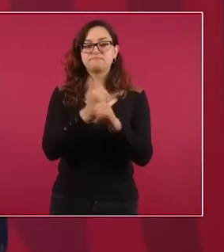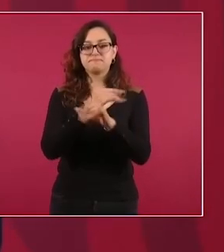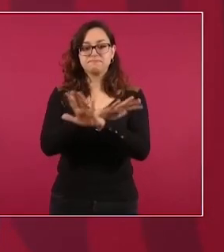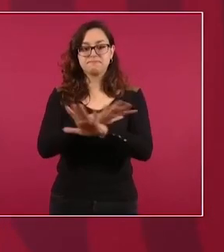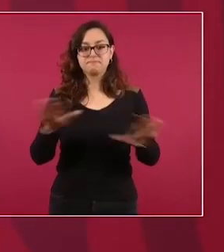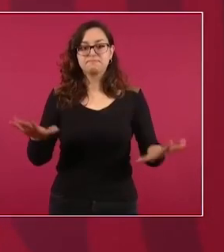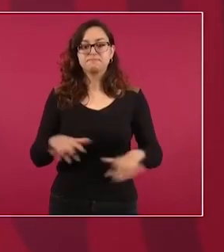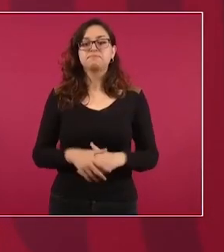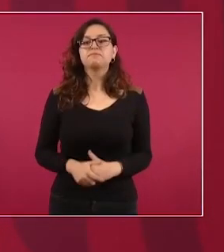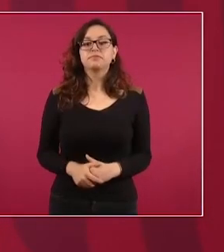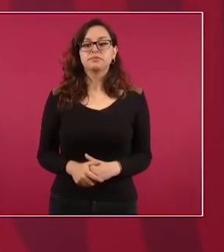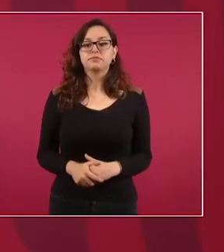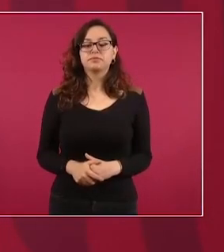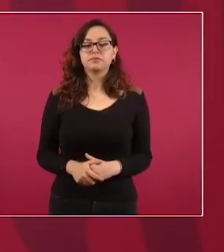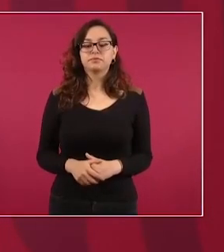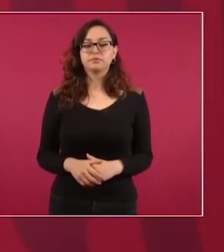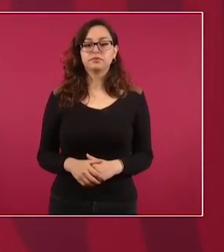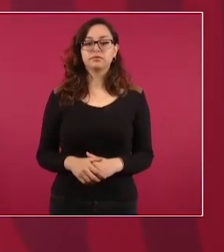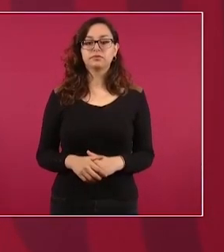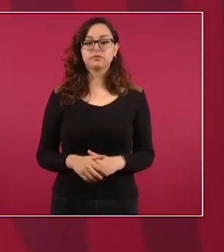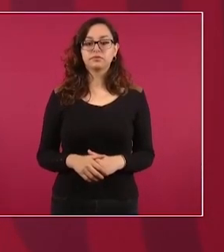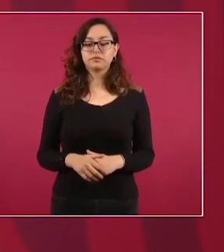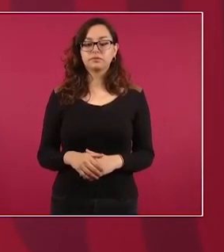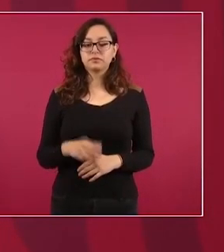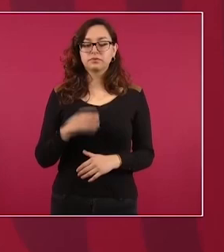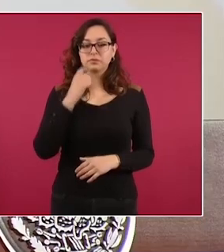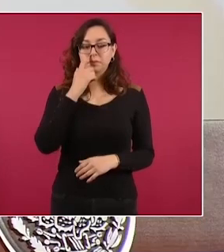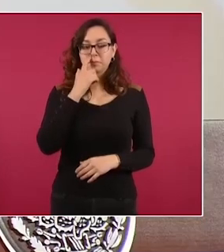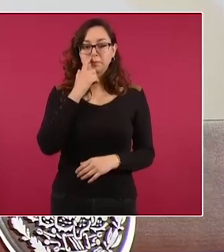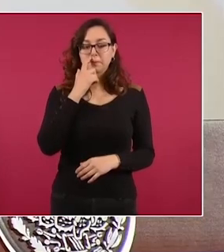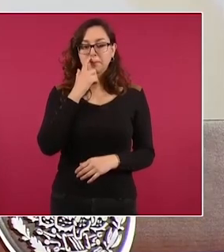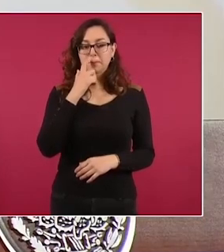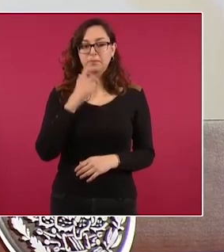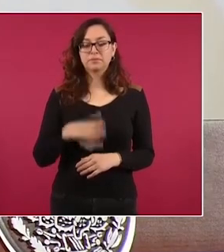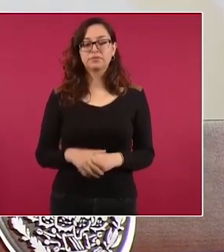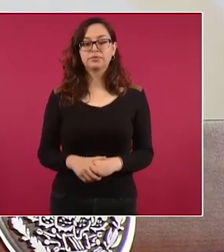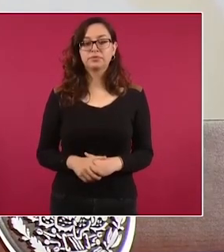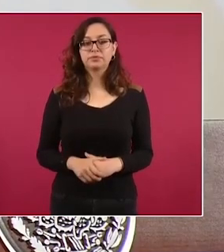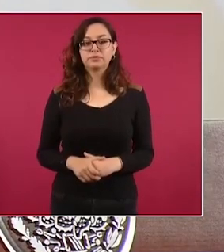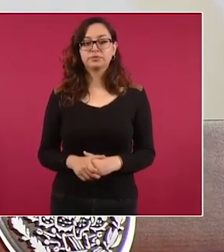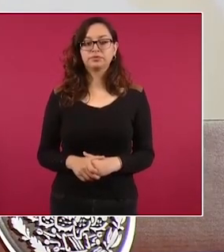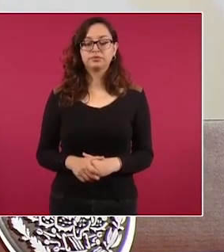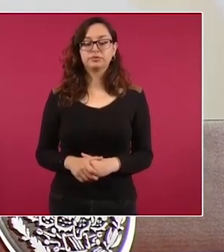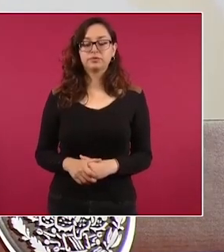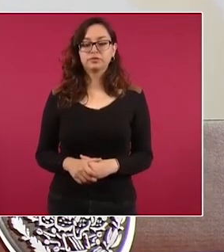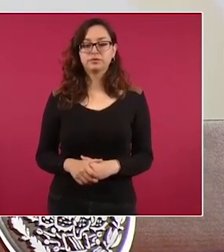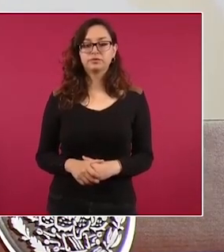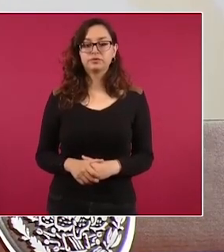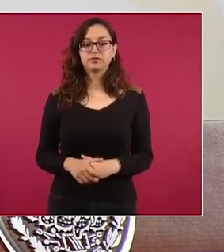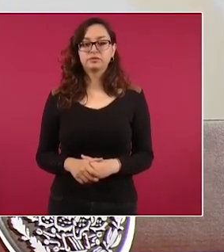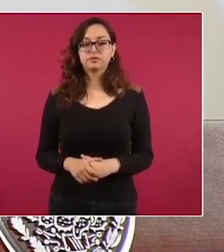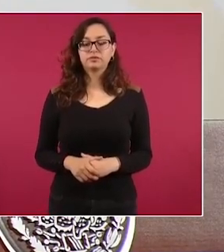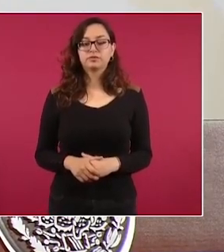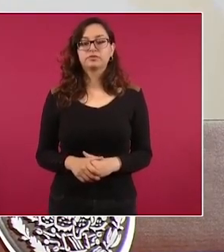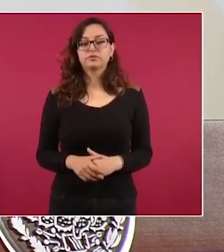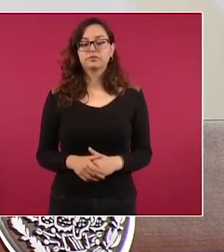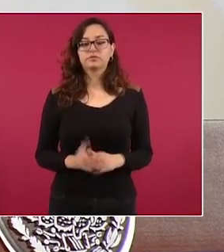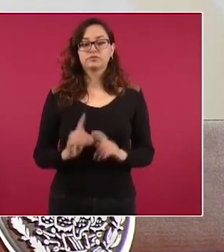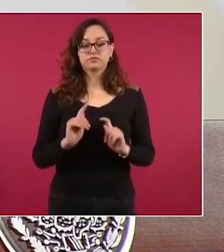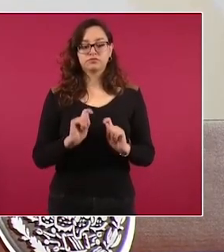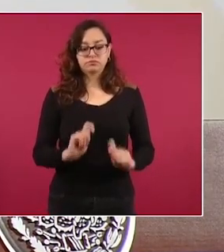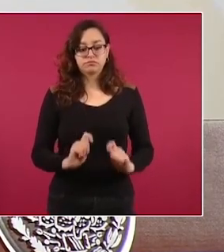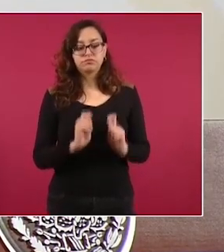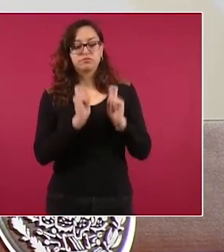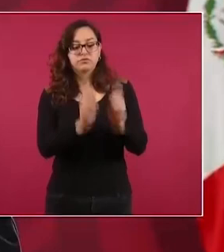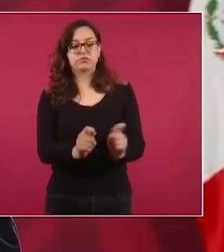ya tomé la decisión de nombrar la Raquel Buenrostro